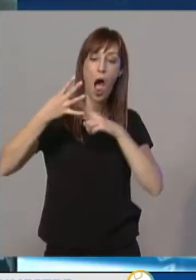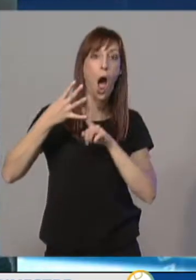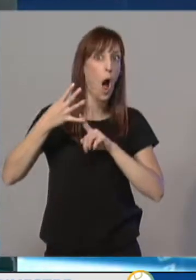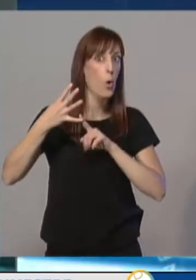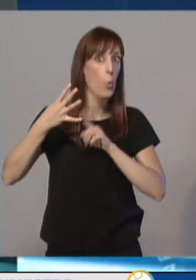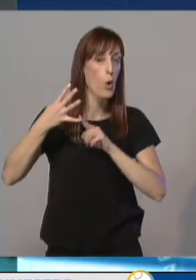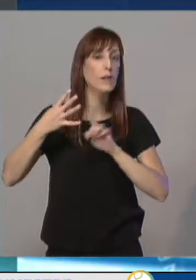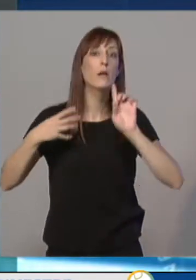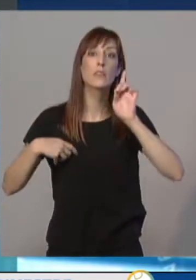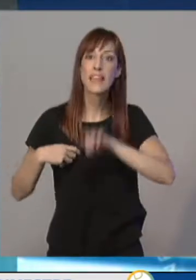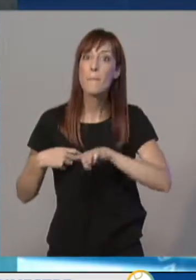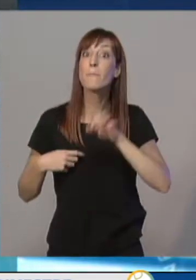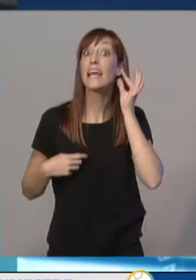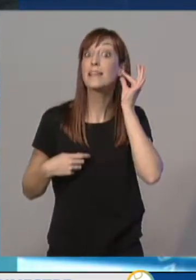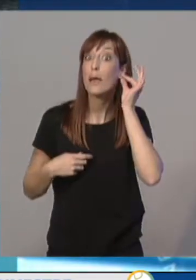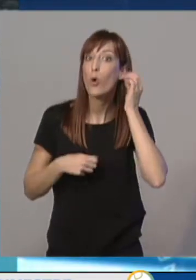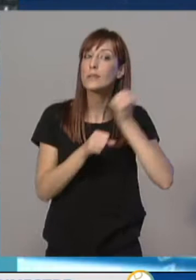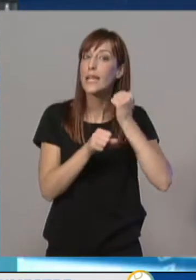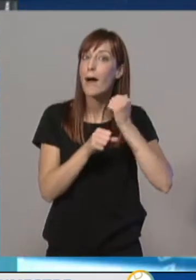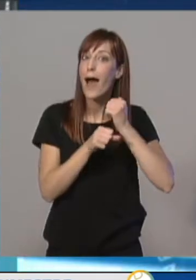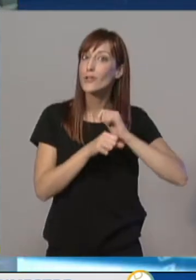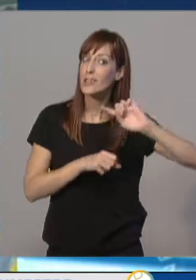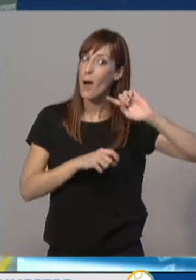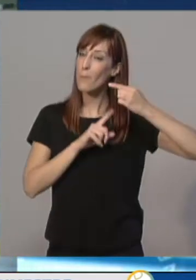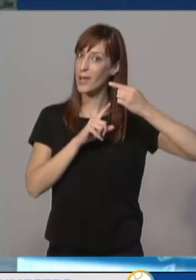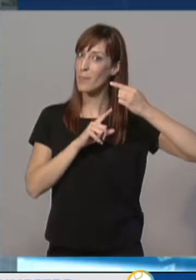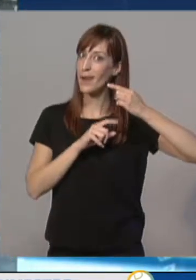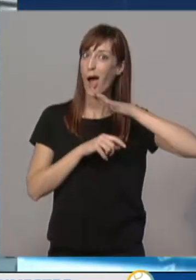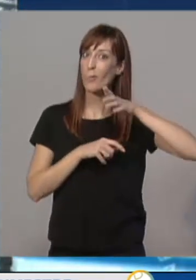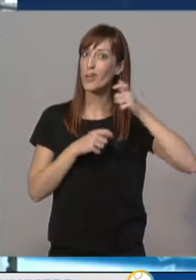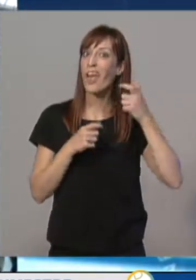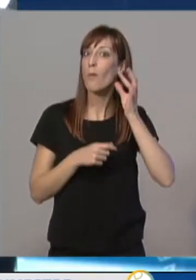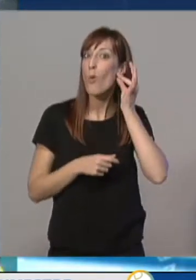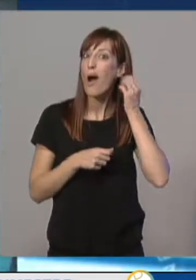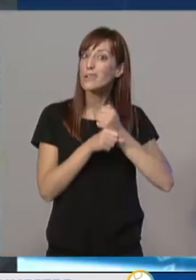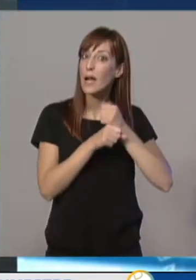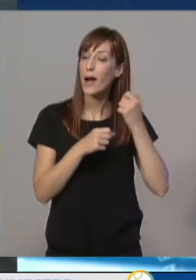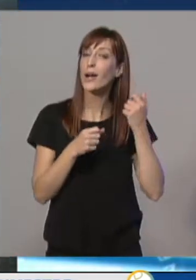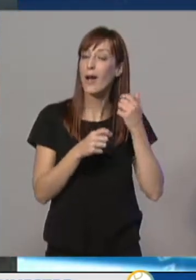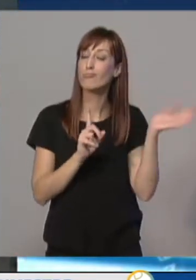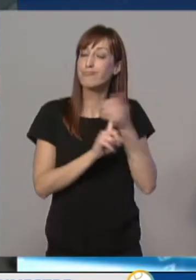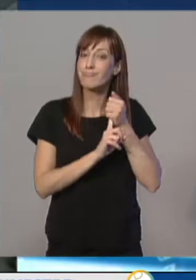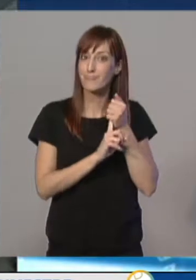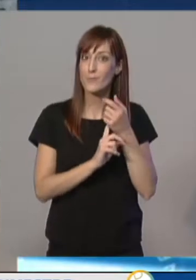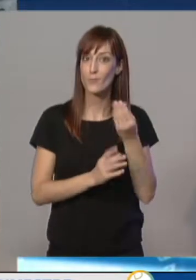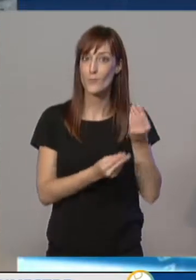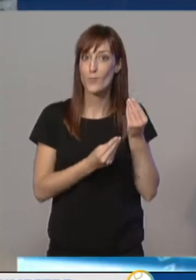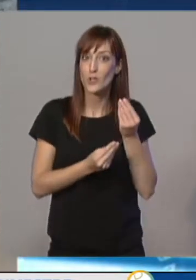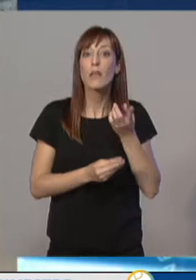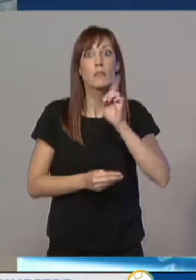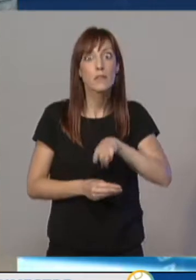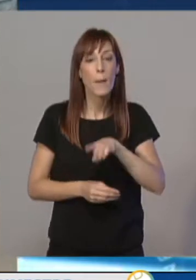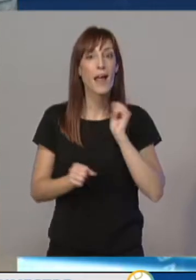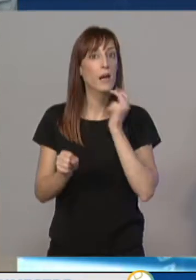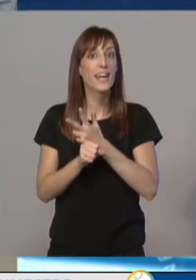primera con menos paro femenino. Uno de los grandes retos de la región para los próximos años, han asegurado, son los jóvenes menores de